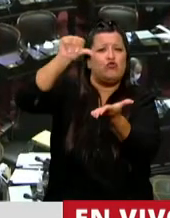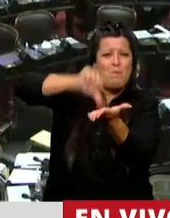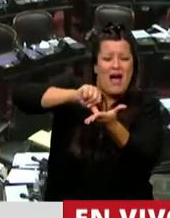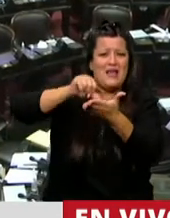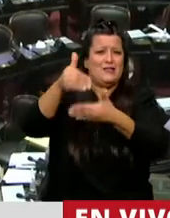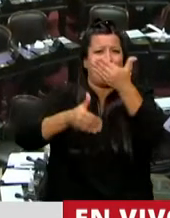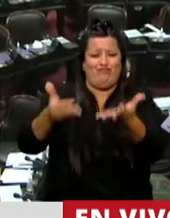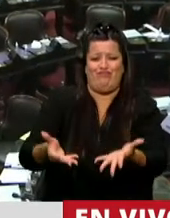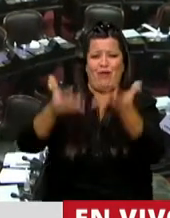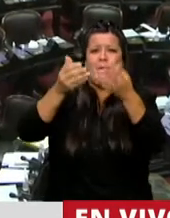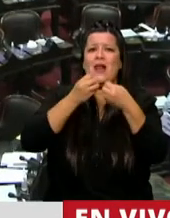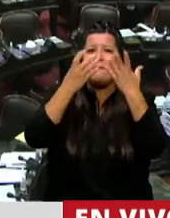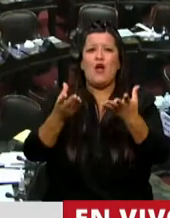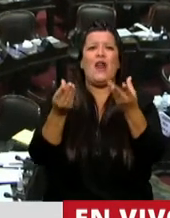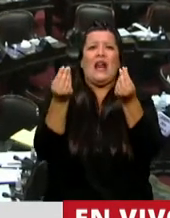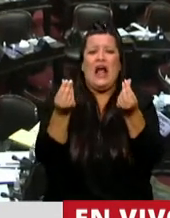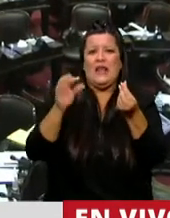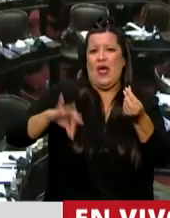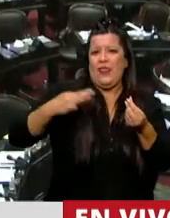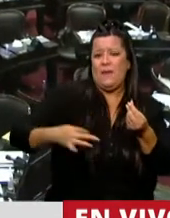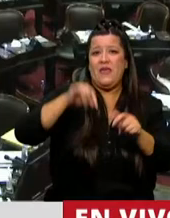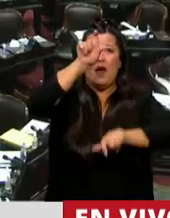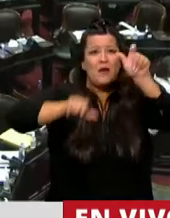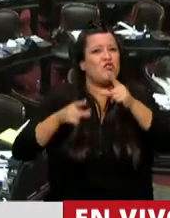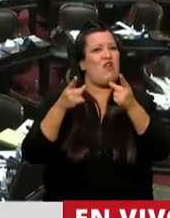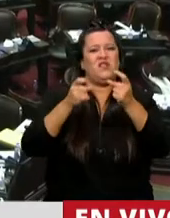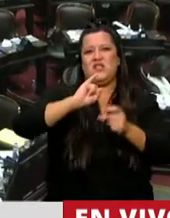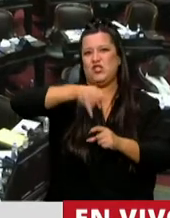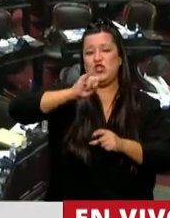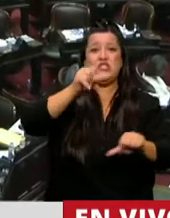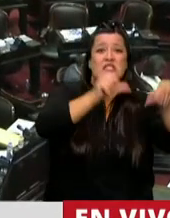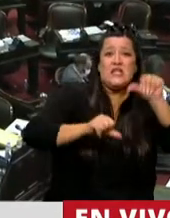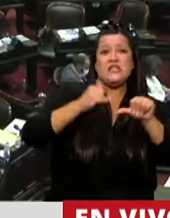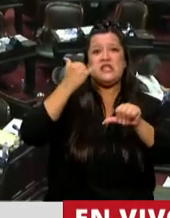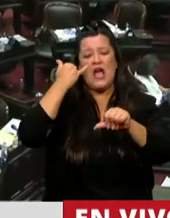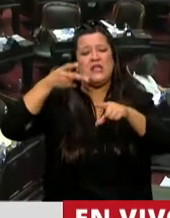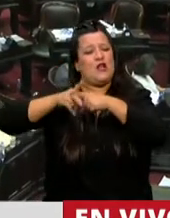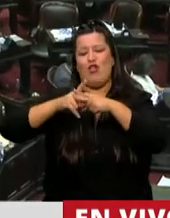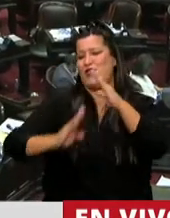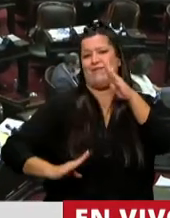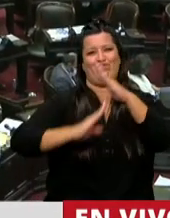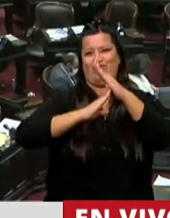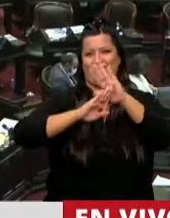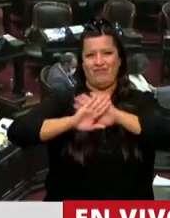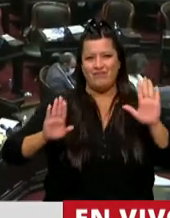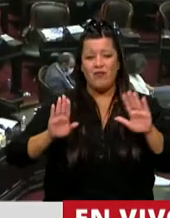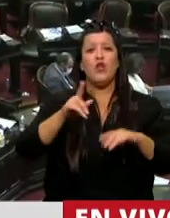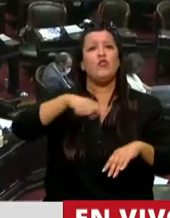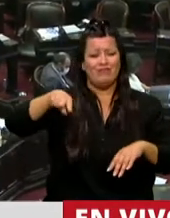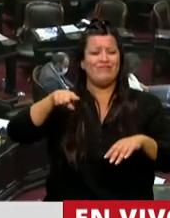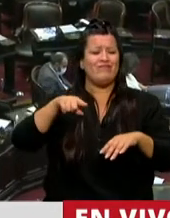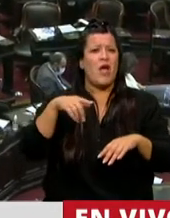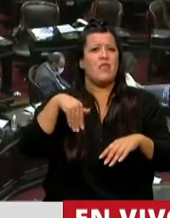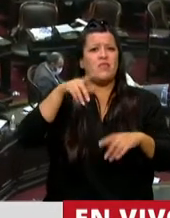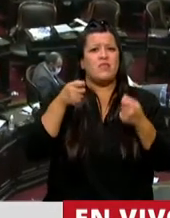y por lo tanto para mejorar la calidad de vida de nuestro pueblo. Creo, señora Presidenta, que esto consolida